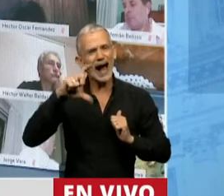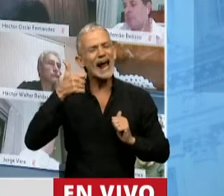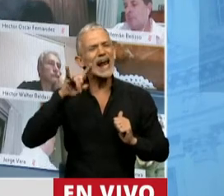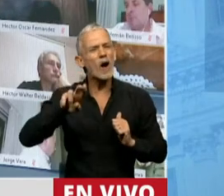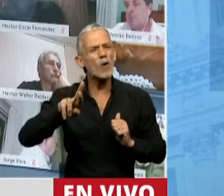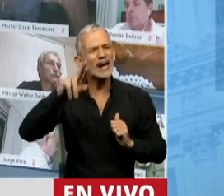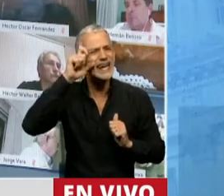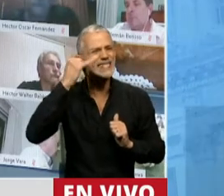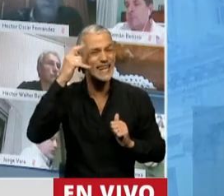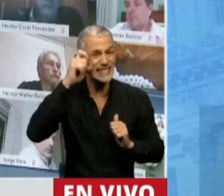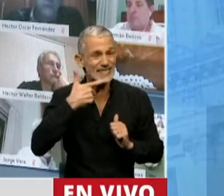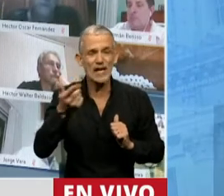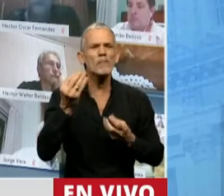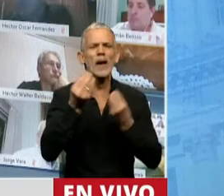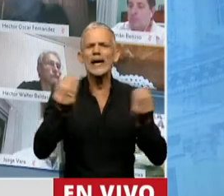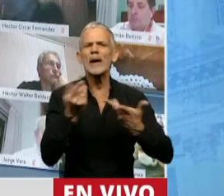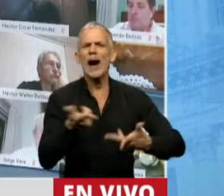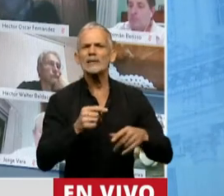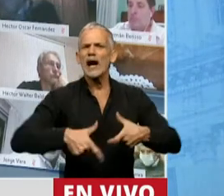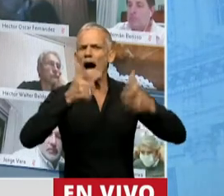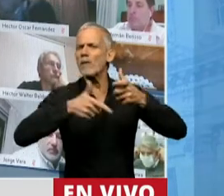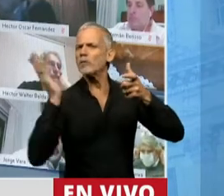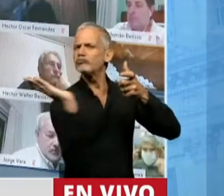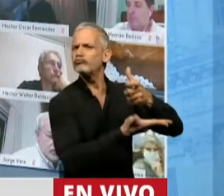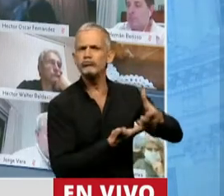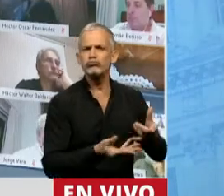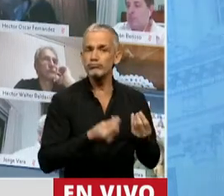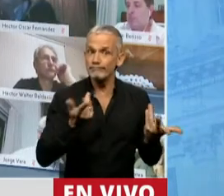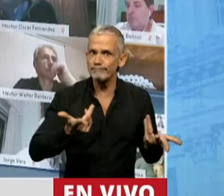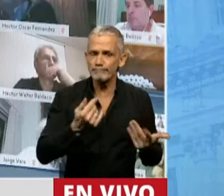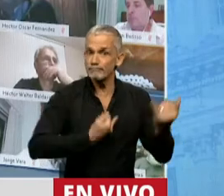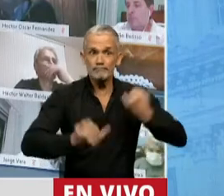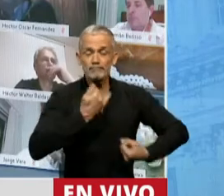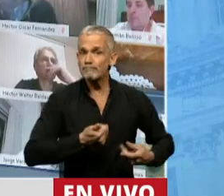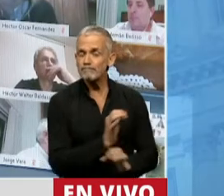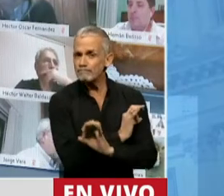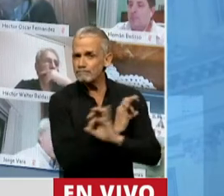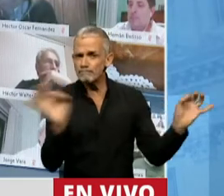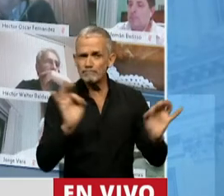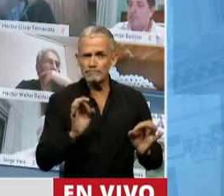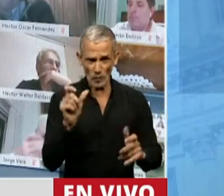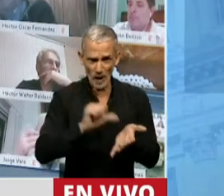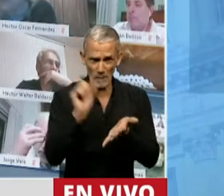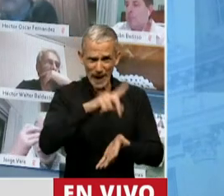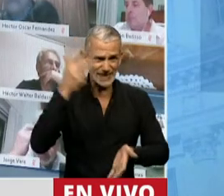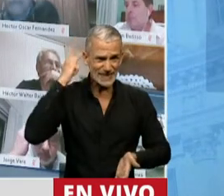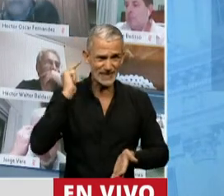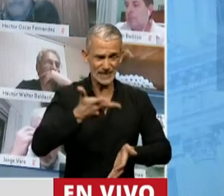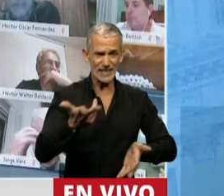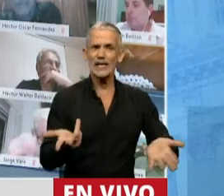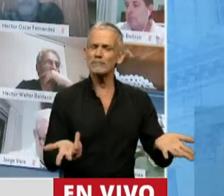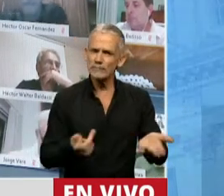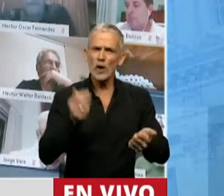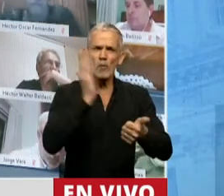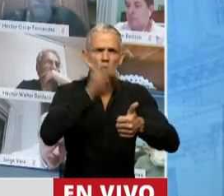Reyes para saber qué pasaba con el medio ambiente, con el ambiente en su país. Estos son